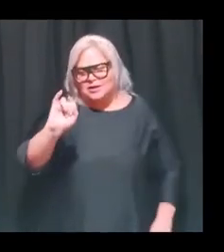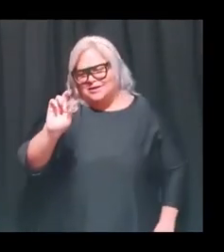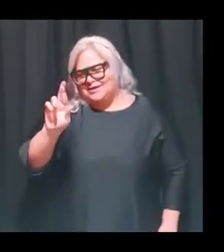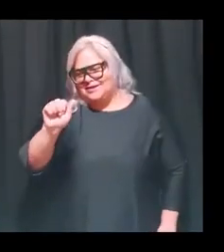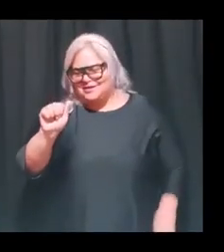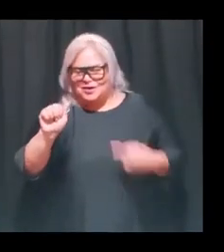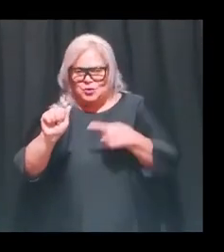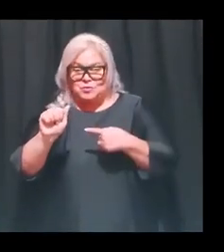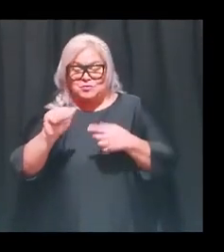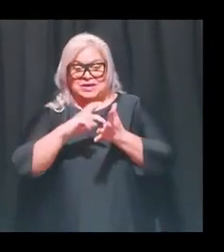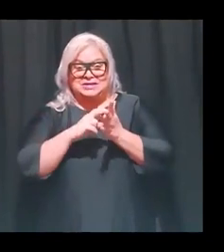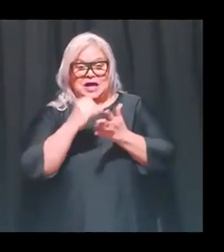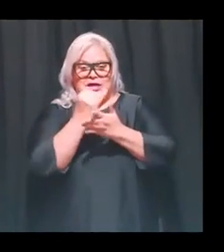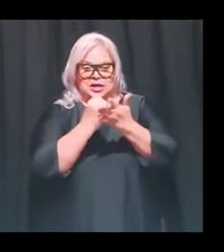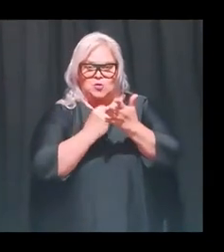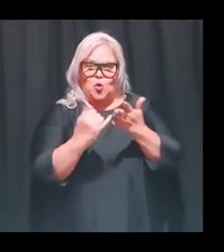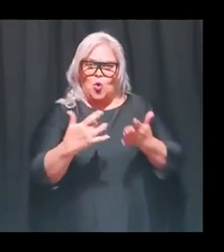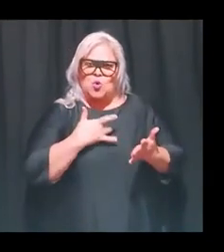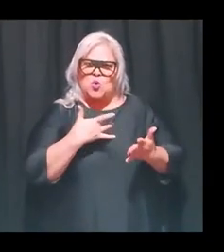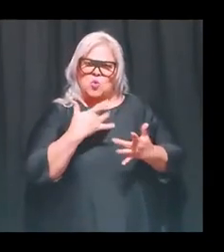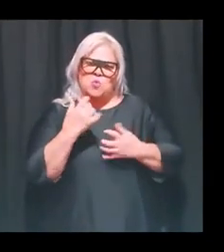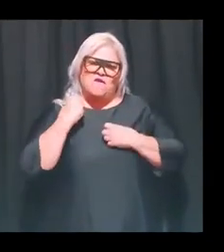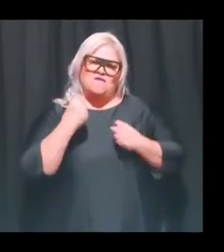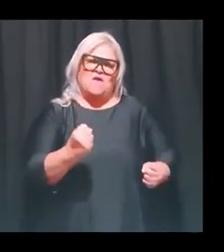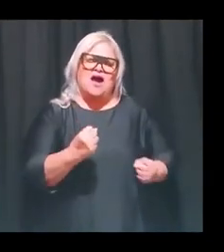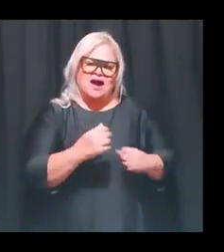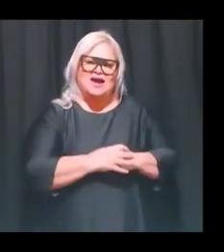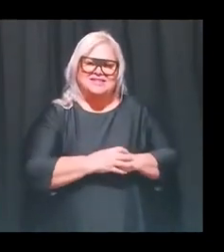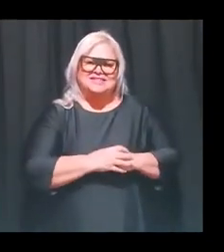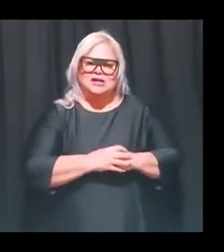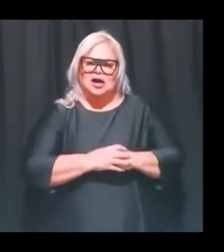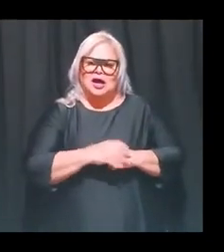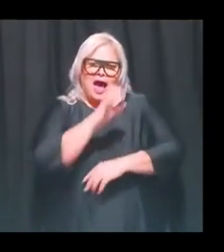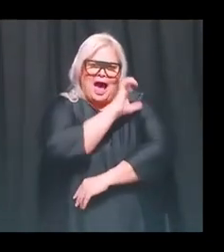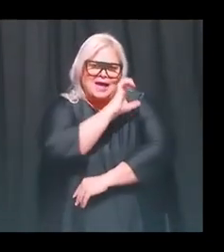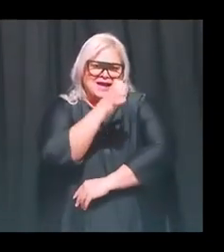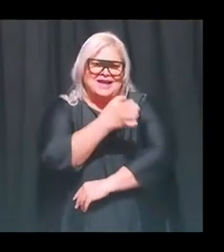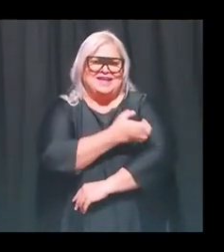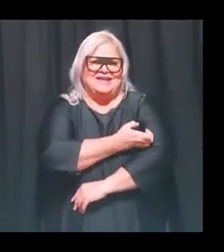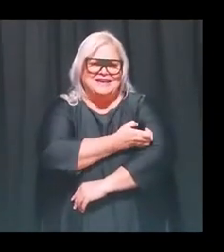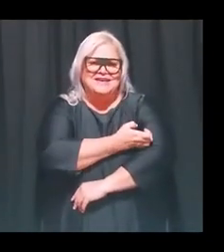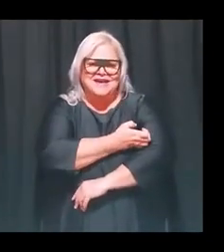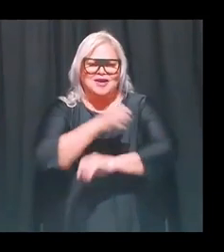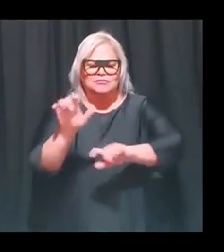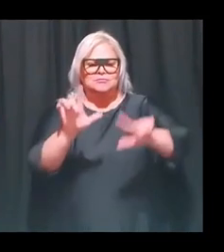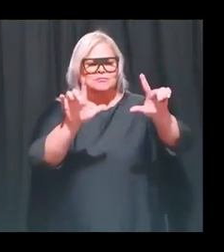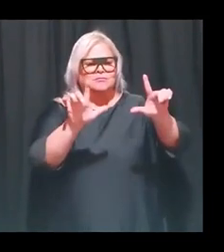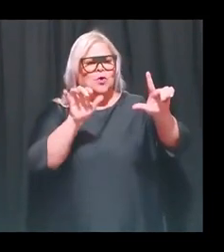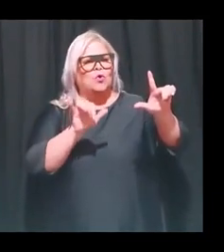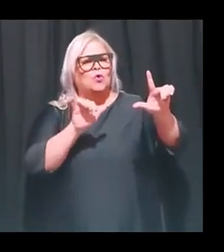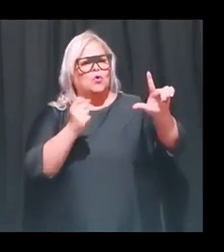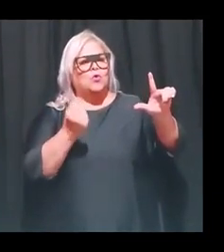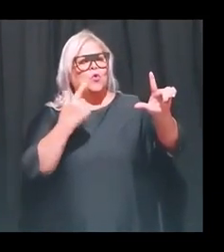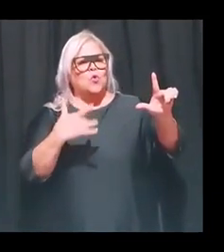sea, este dibujo tiene mucha fuerza, hay como mucha energía bien